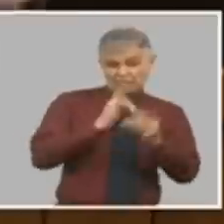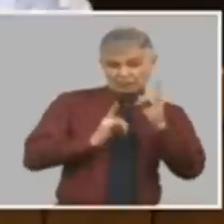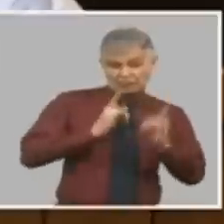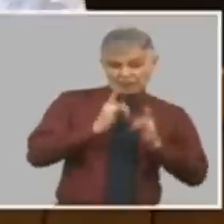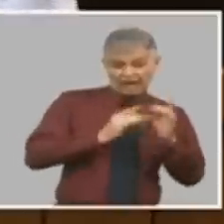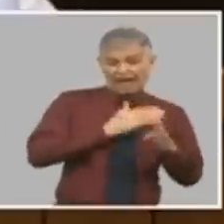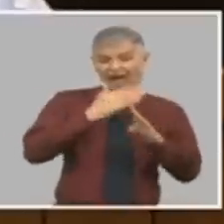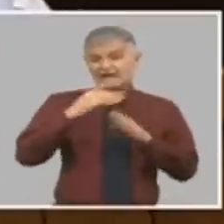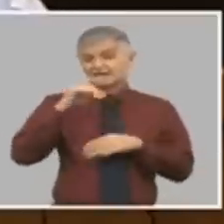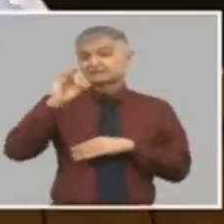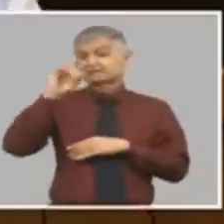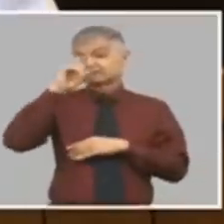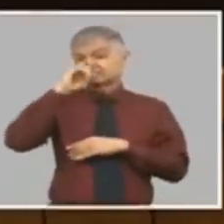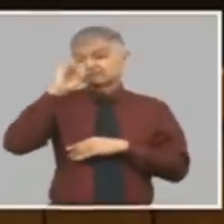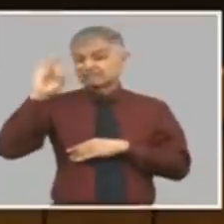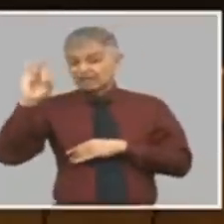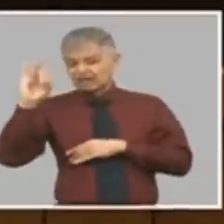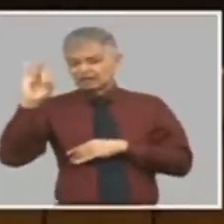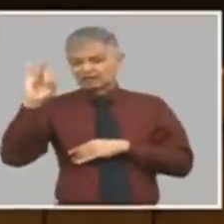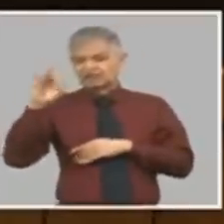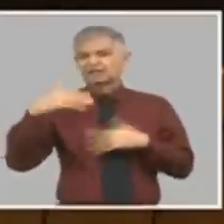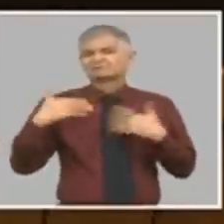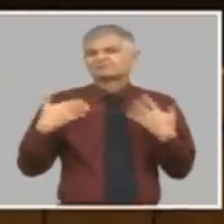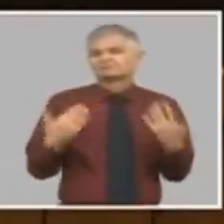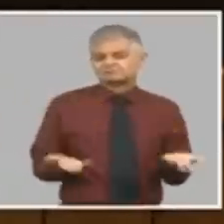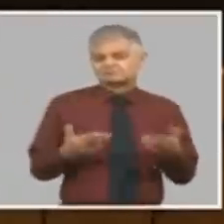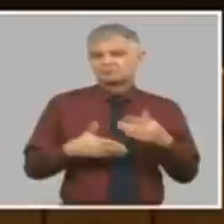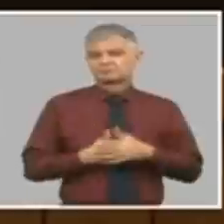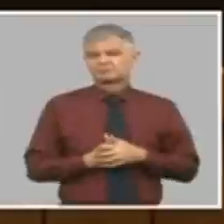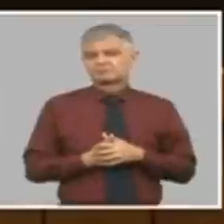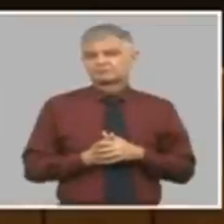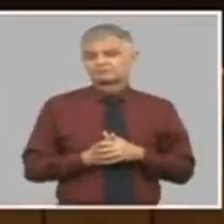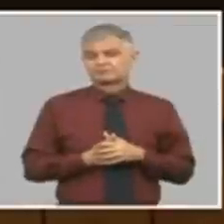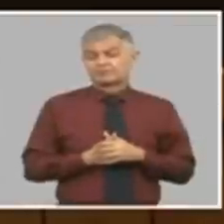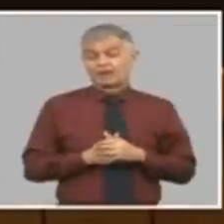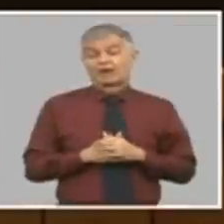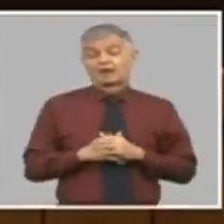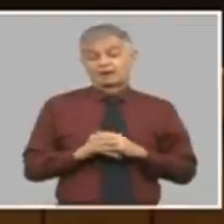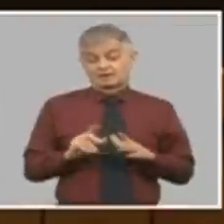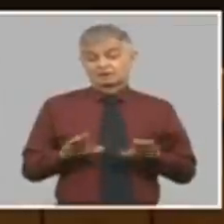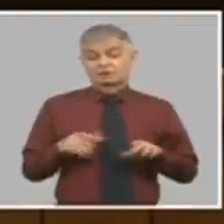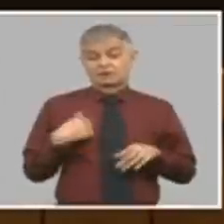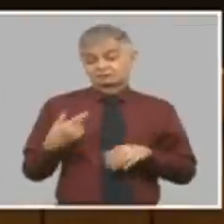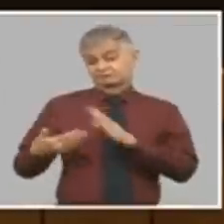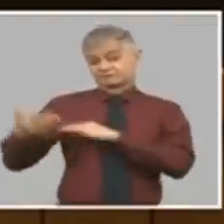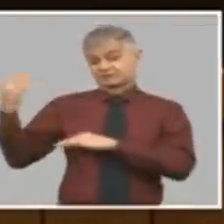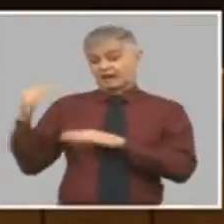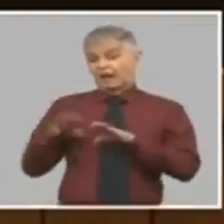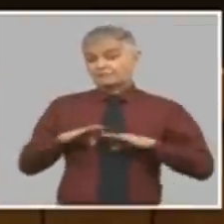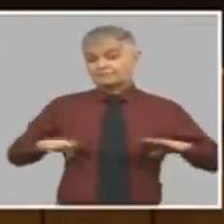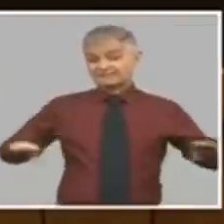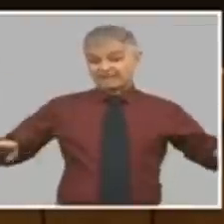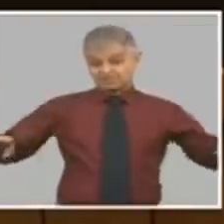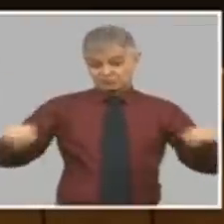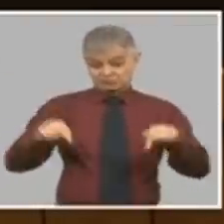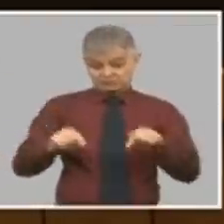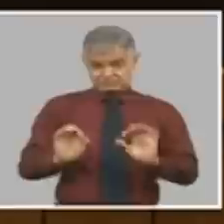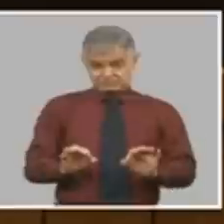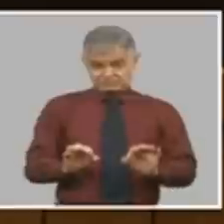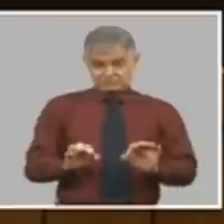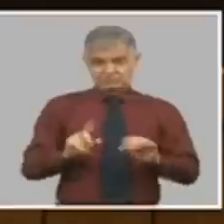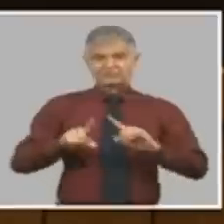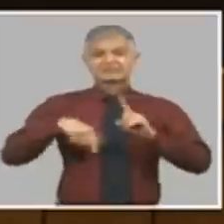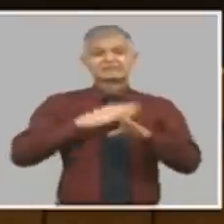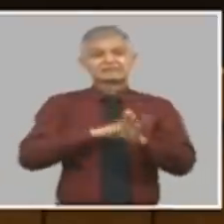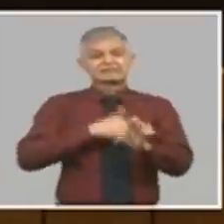Es decir, después de la mesa redonda, nosotros constantemente hemos estado revisando todas las opiniones en las